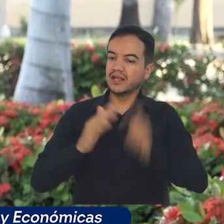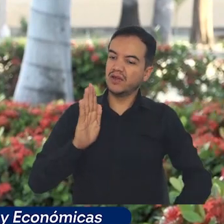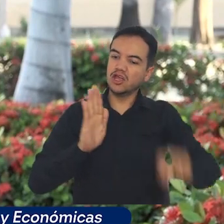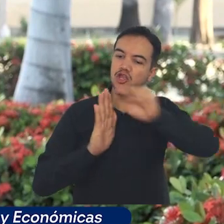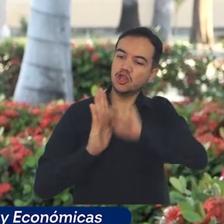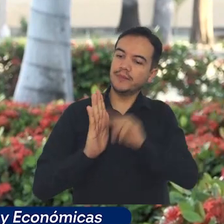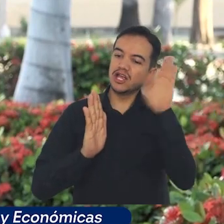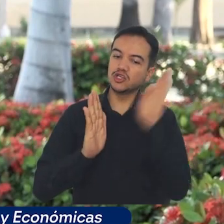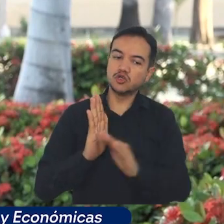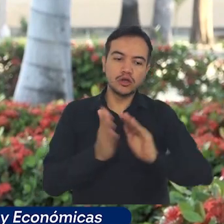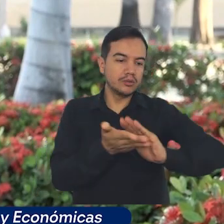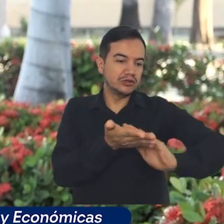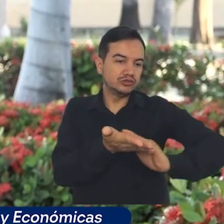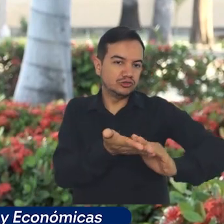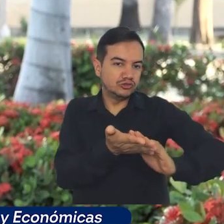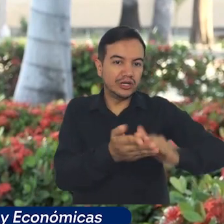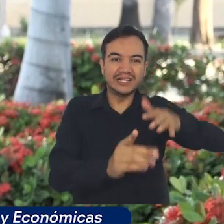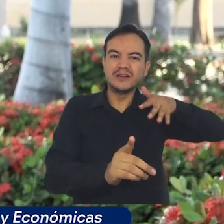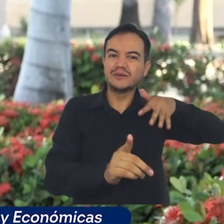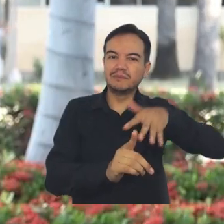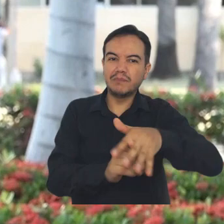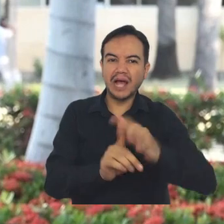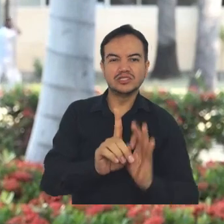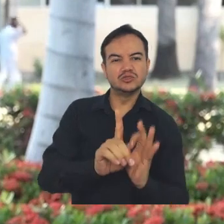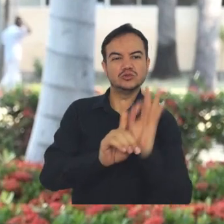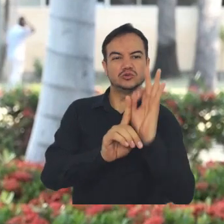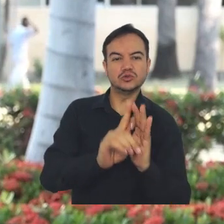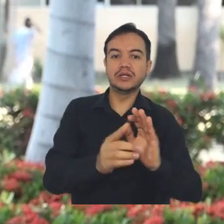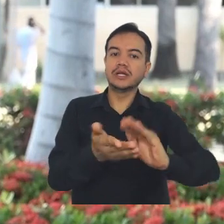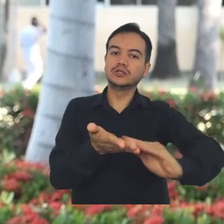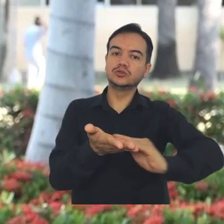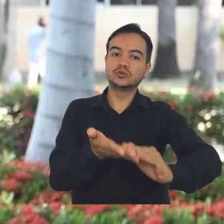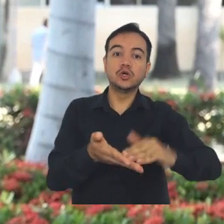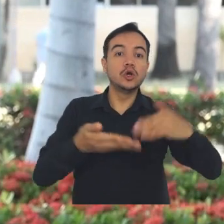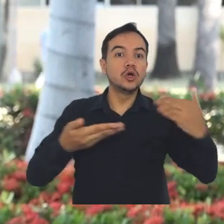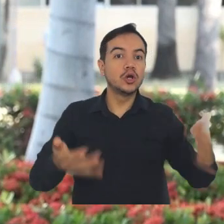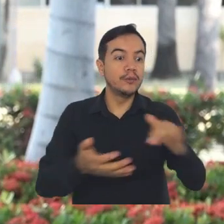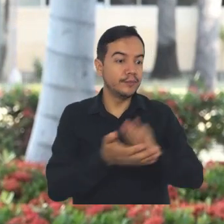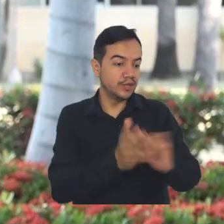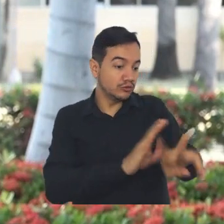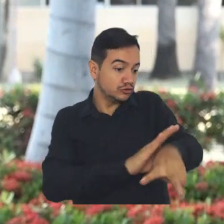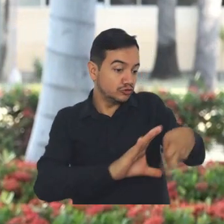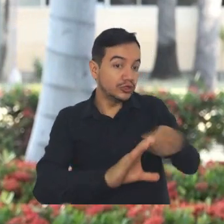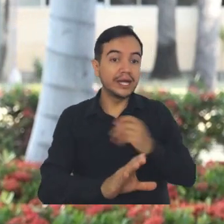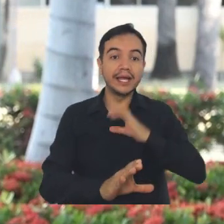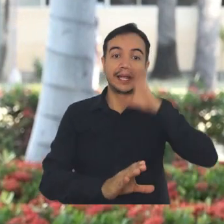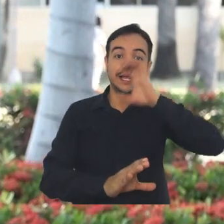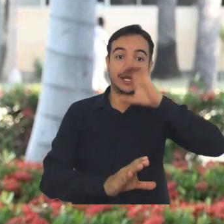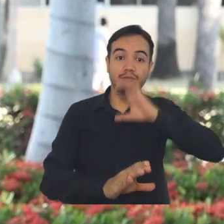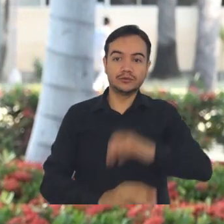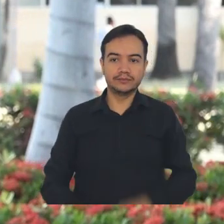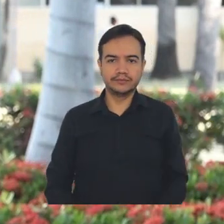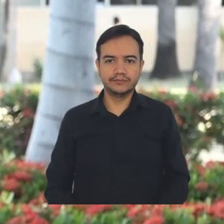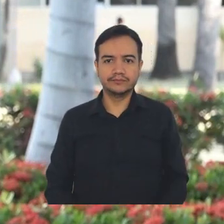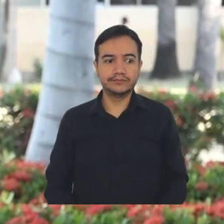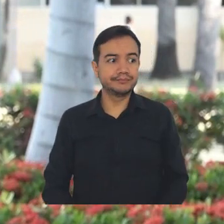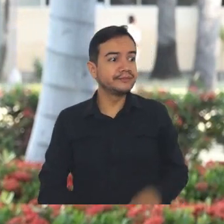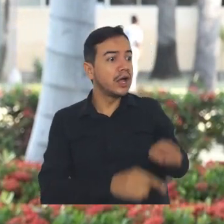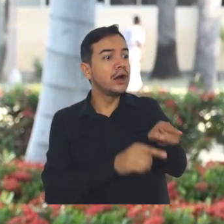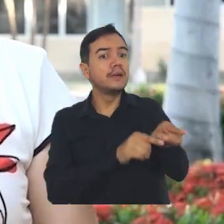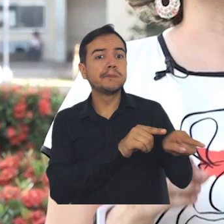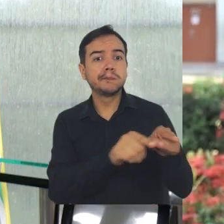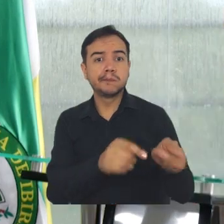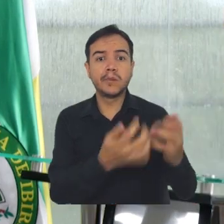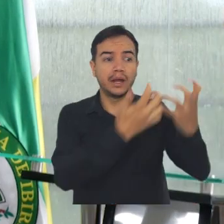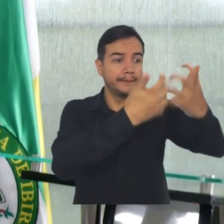climáticas de ahora en adelante van a incluir la mitigación del cambio climático a través de la salida